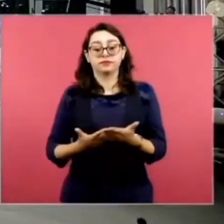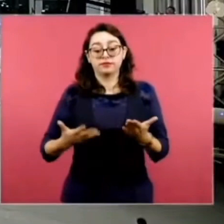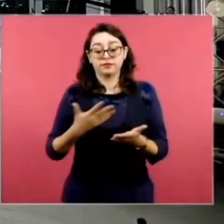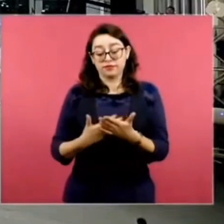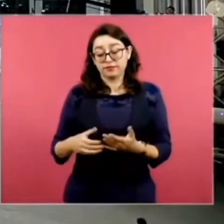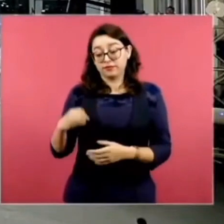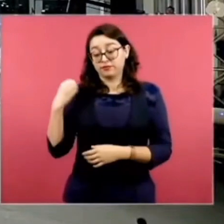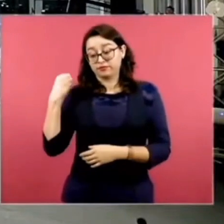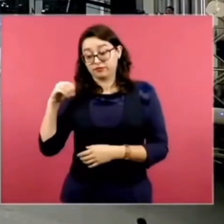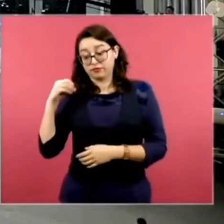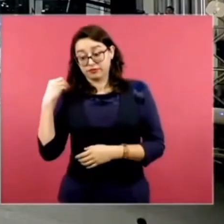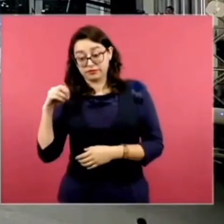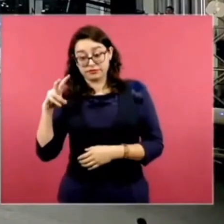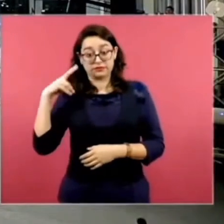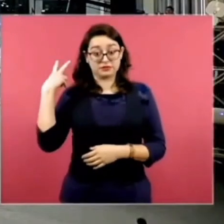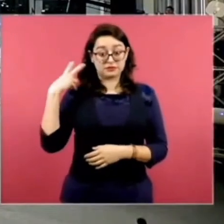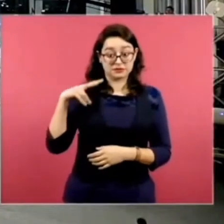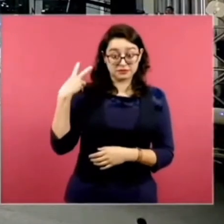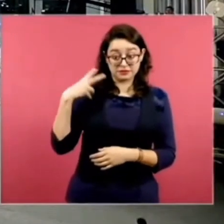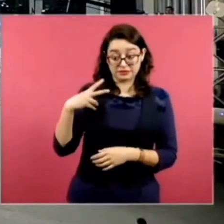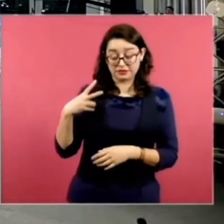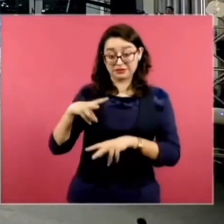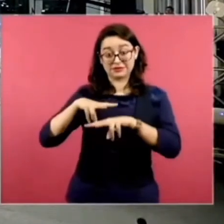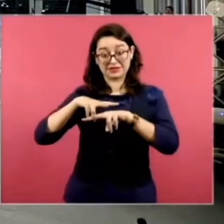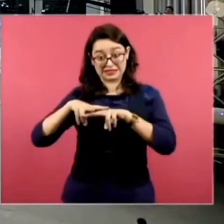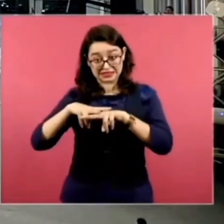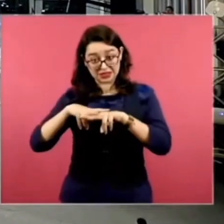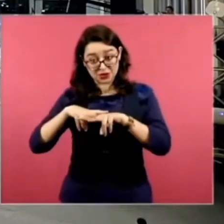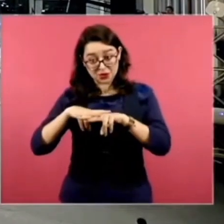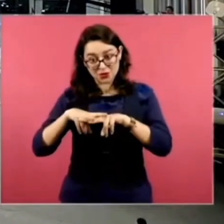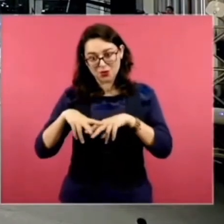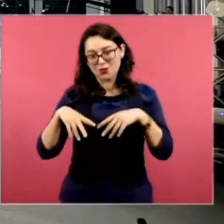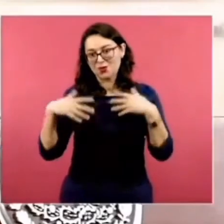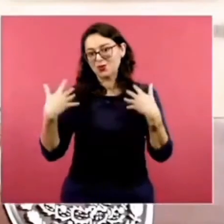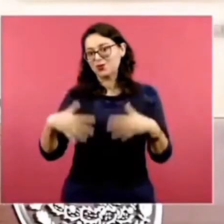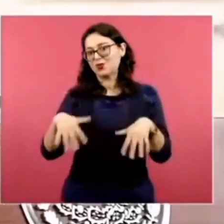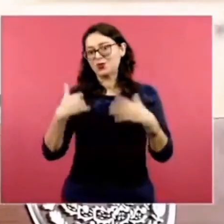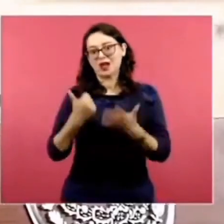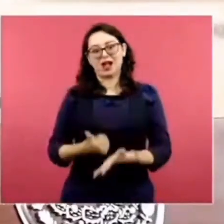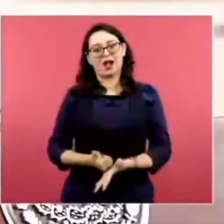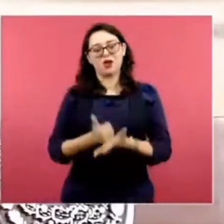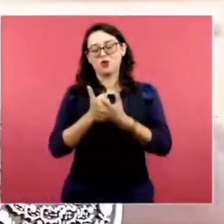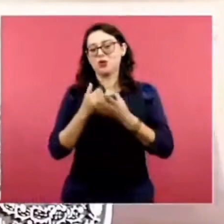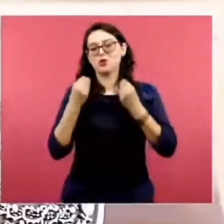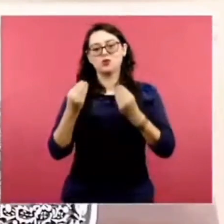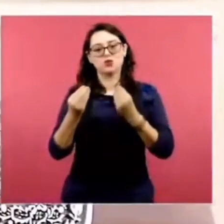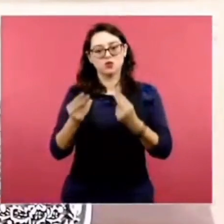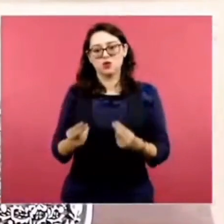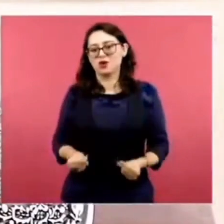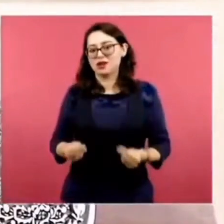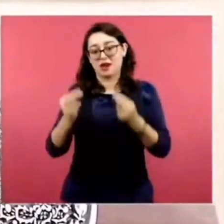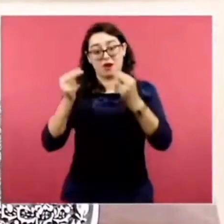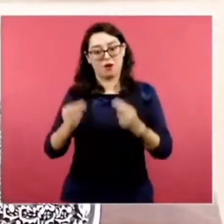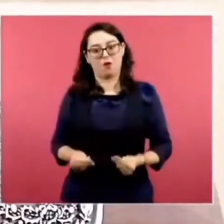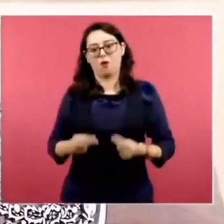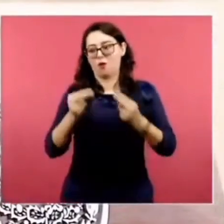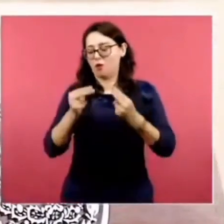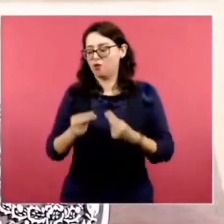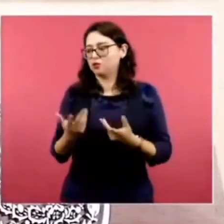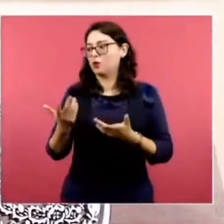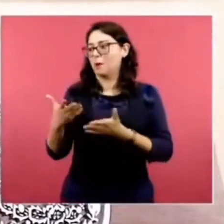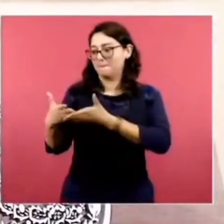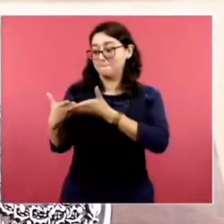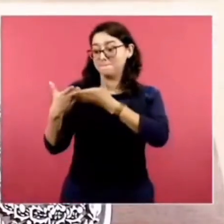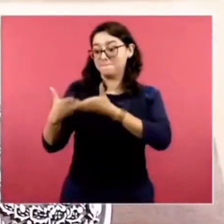mucho futuro y va a ayudar mucho a la comunicación entre